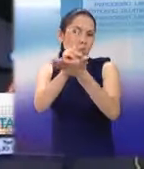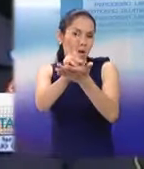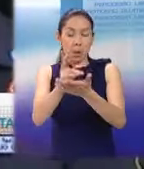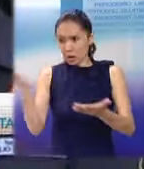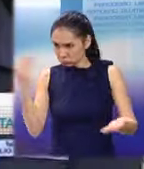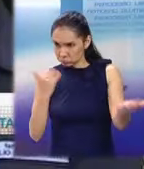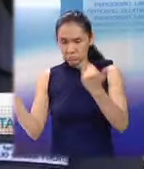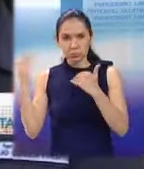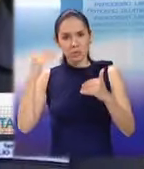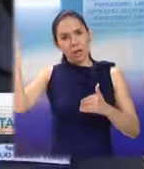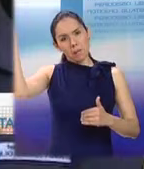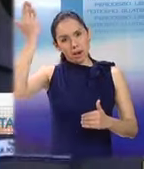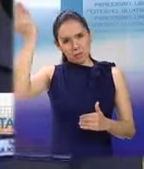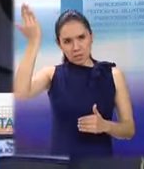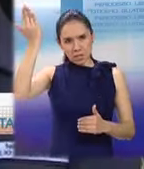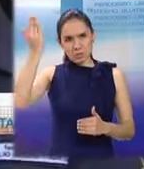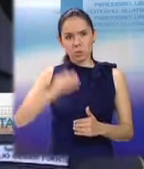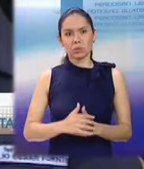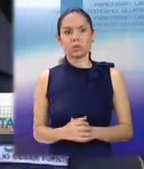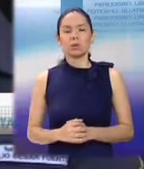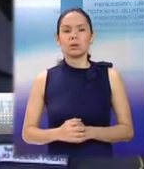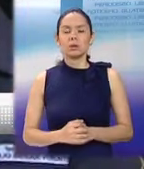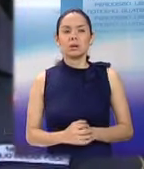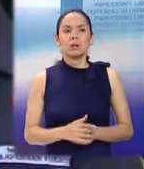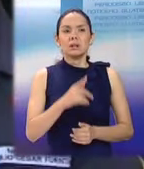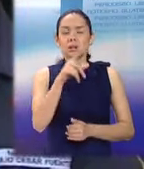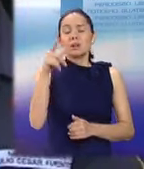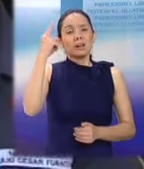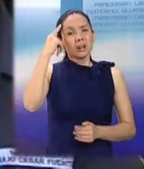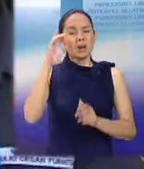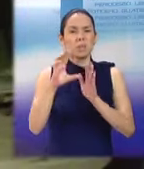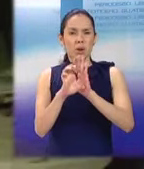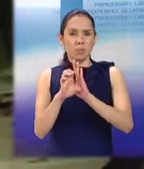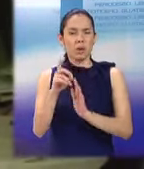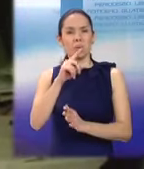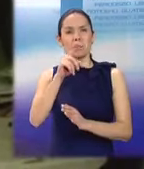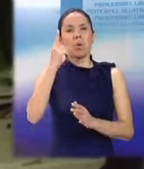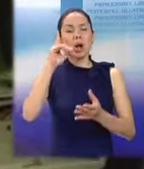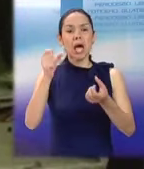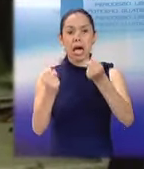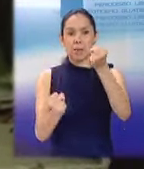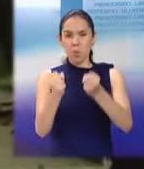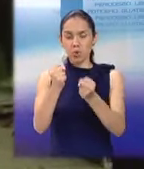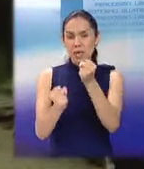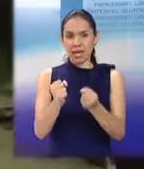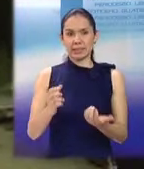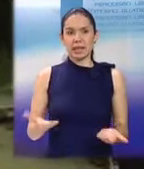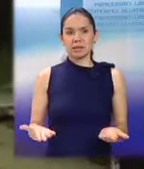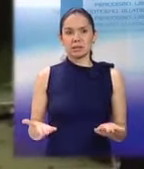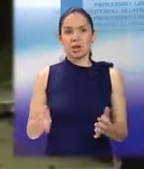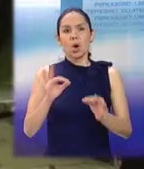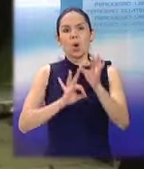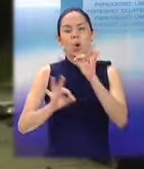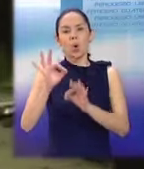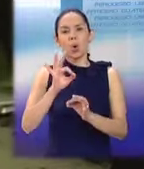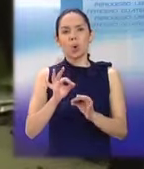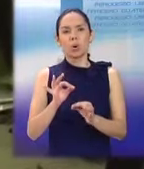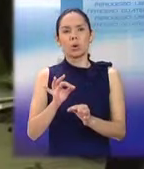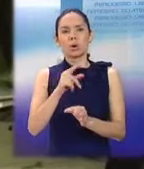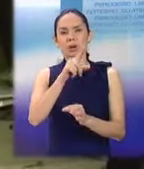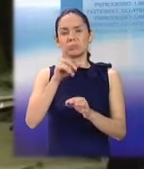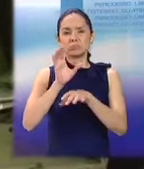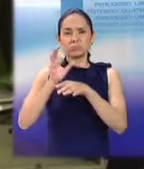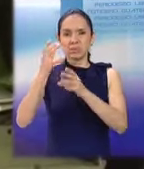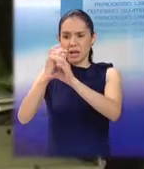viales, por ejemplo, camionetas, vehículos que transportan